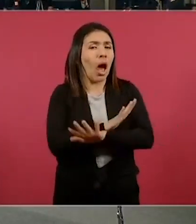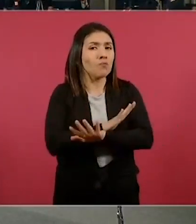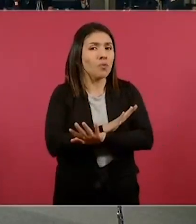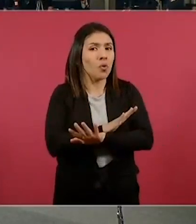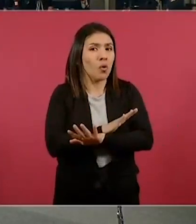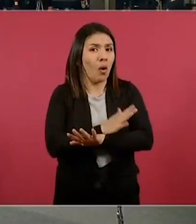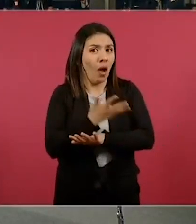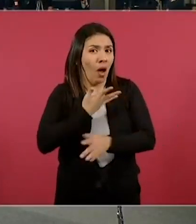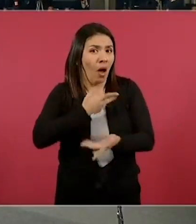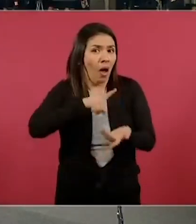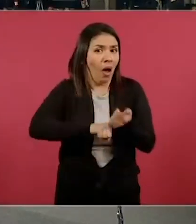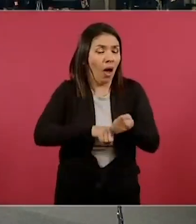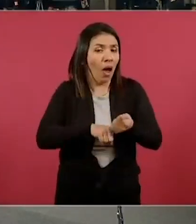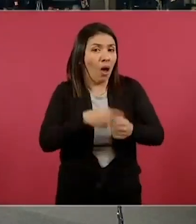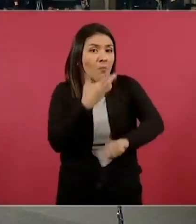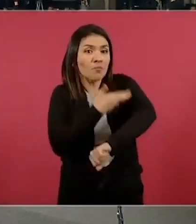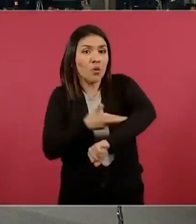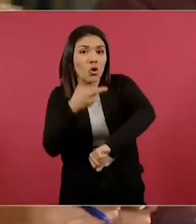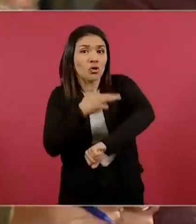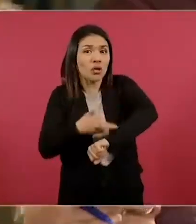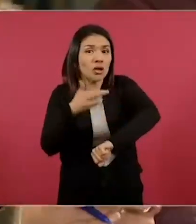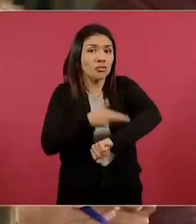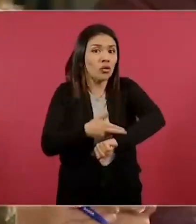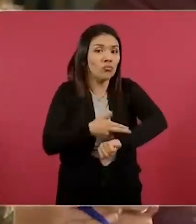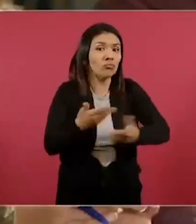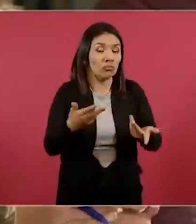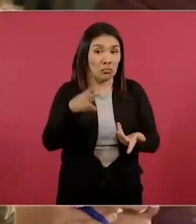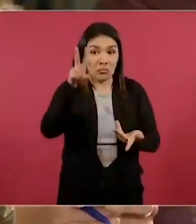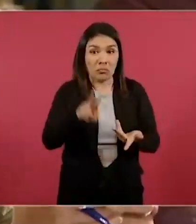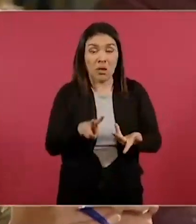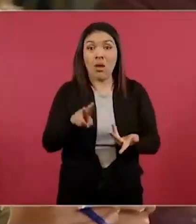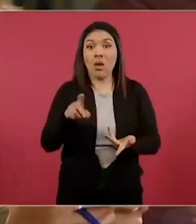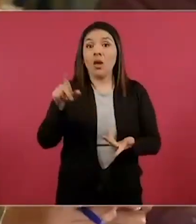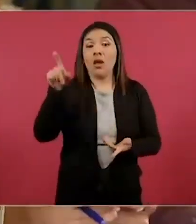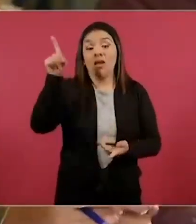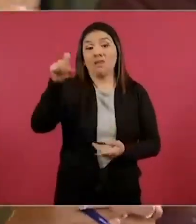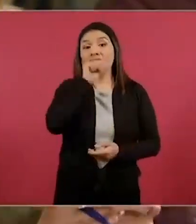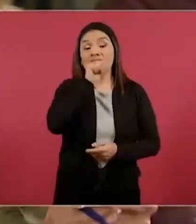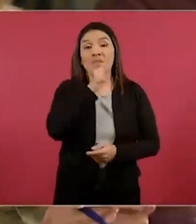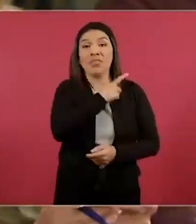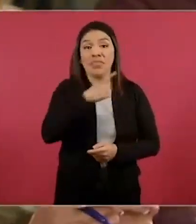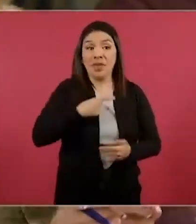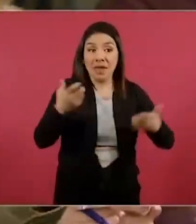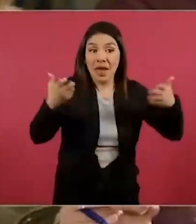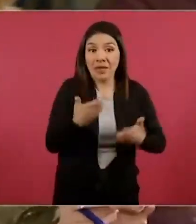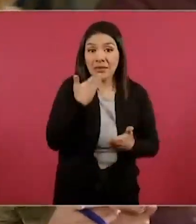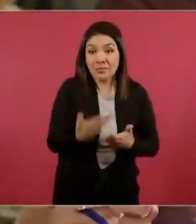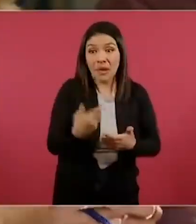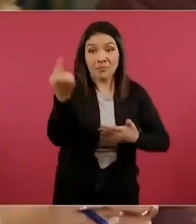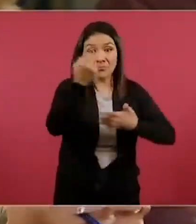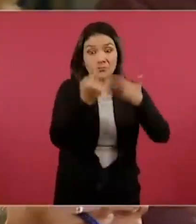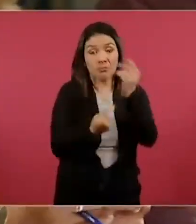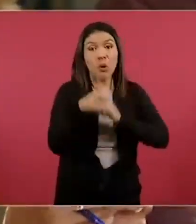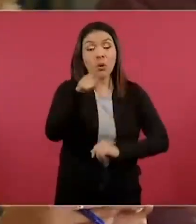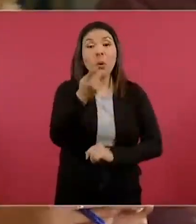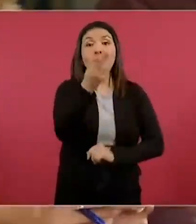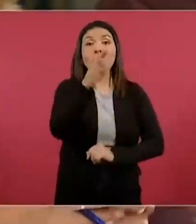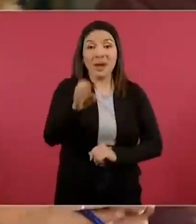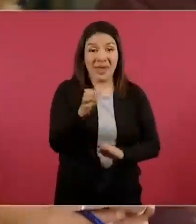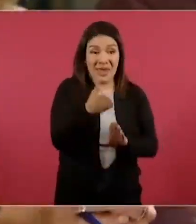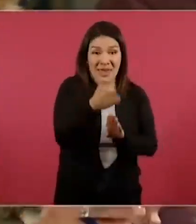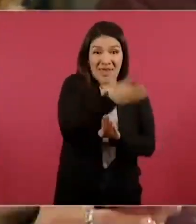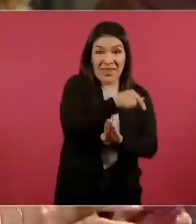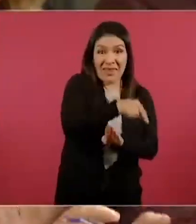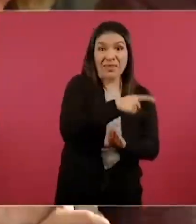proceso para hacer los cambios en producción porque, insisto, las mejores prácticas indican que esos datos de preproducción en